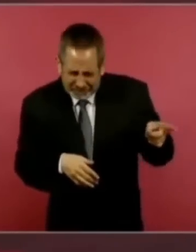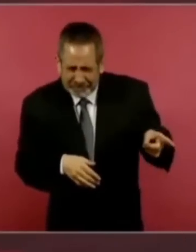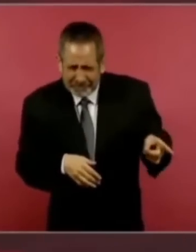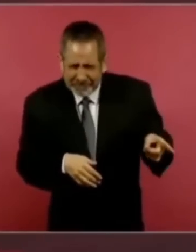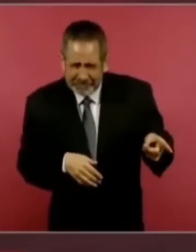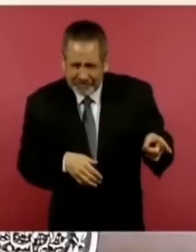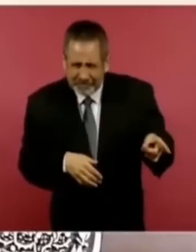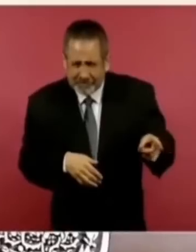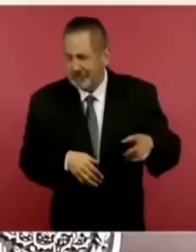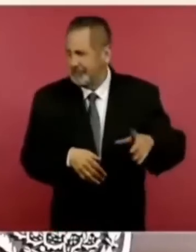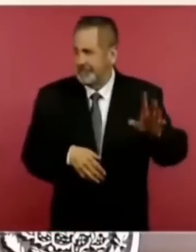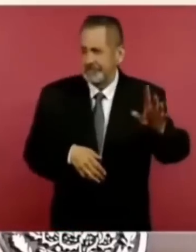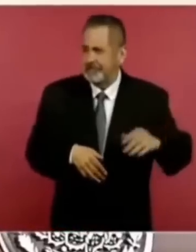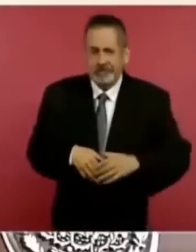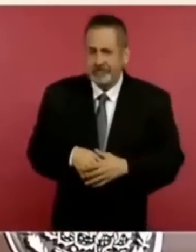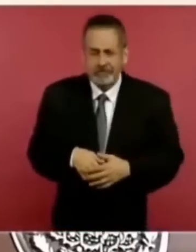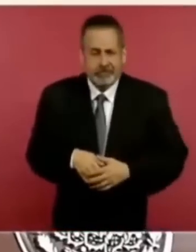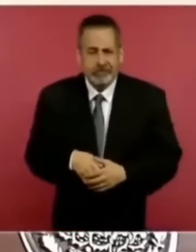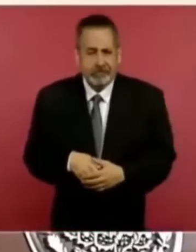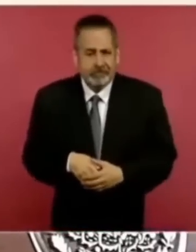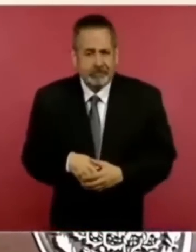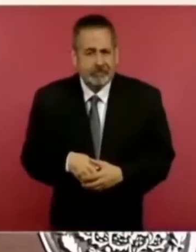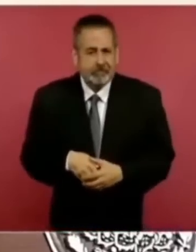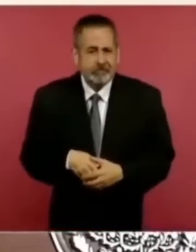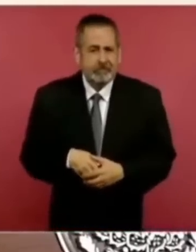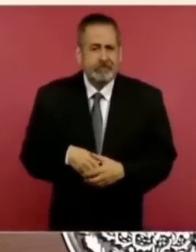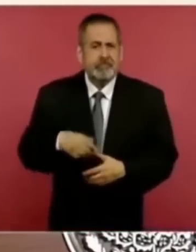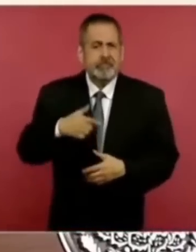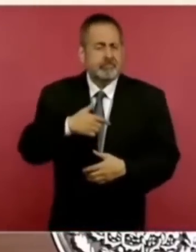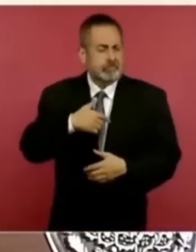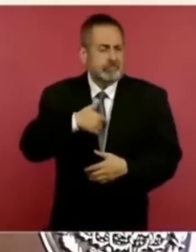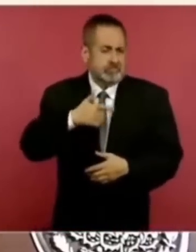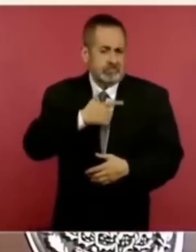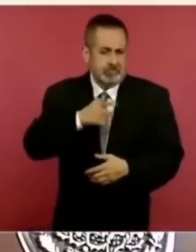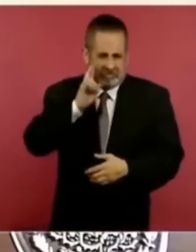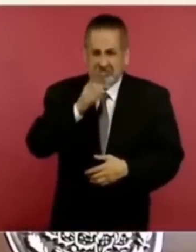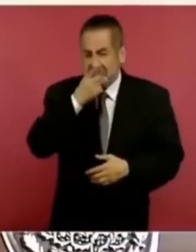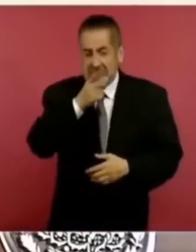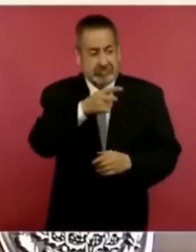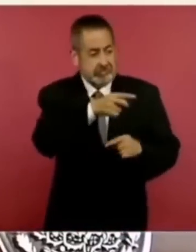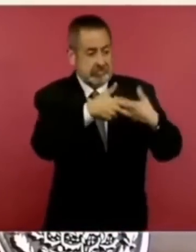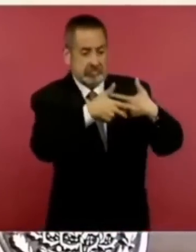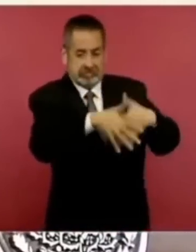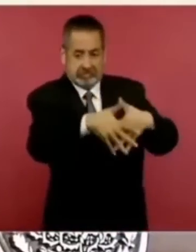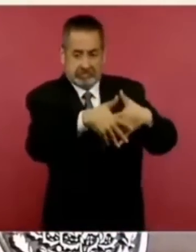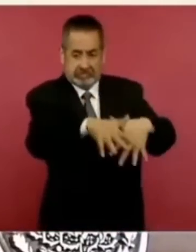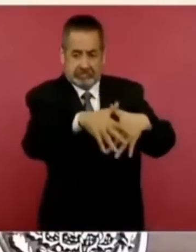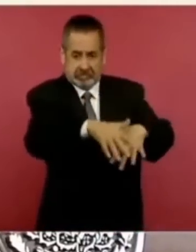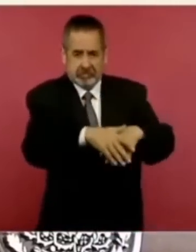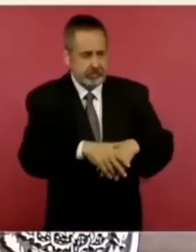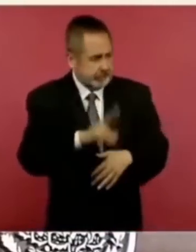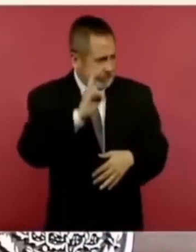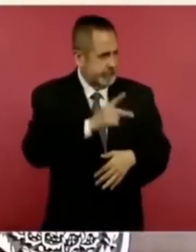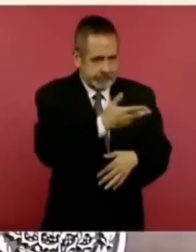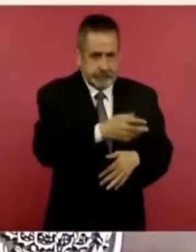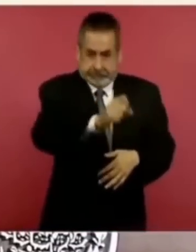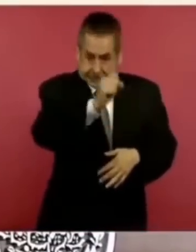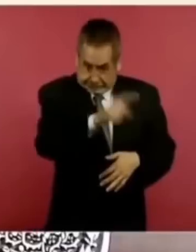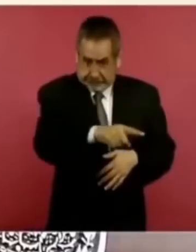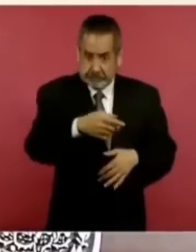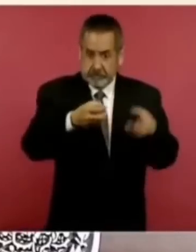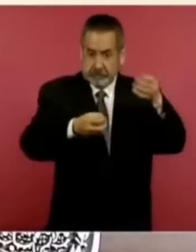A mí me gustaría hasta que, ahora que van a hacer manifestaciones, que marchen ellos,